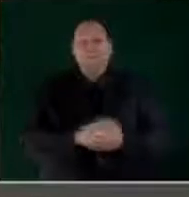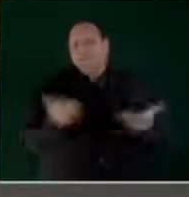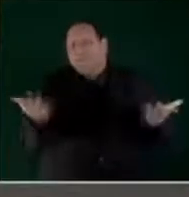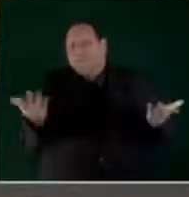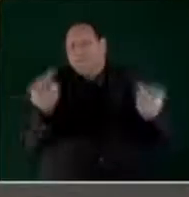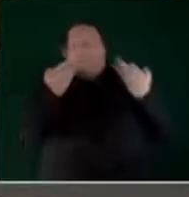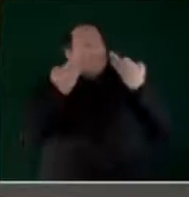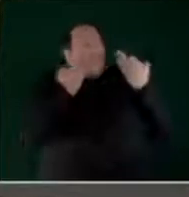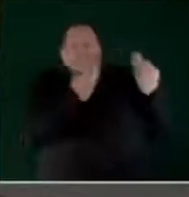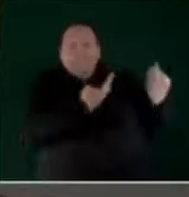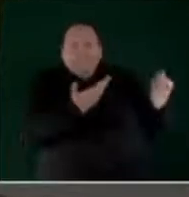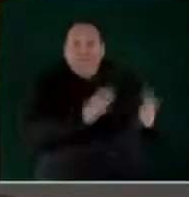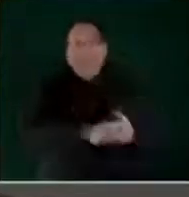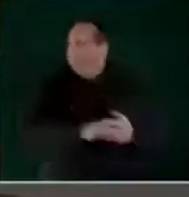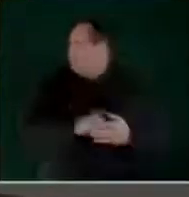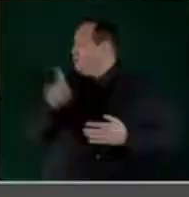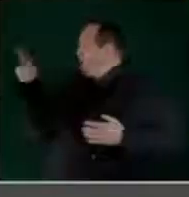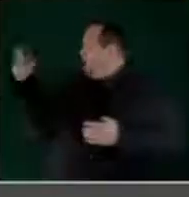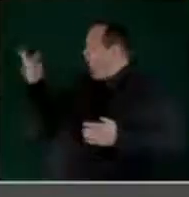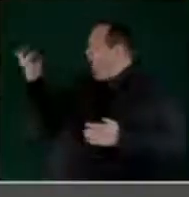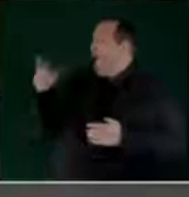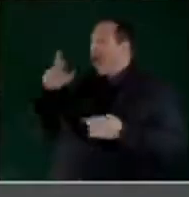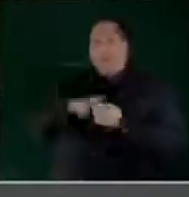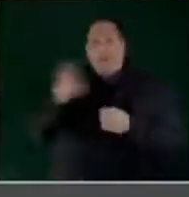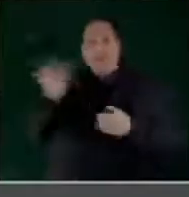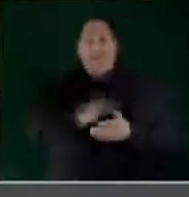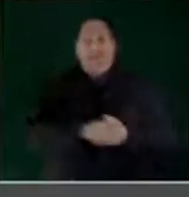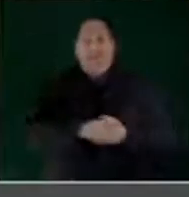Mira lo que está provocando. No, lo que hizo usted, señor gobernador, eso nos alegra.